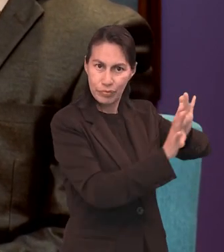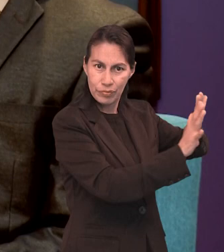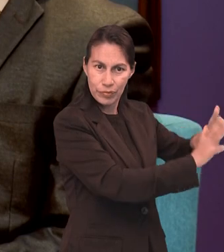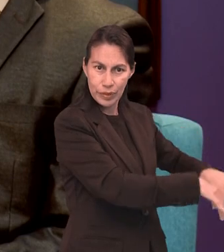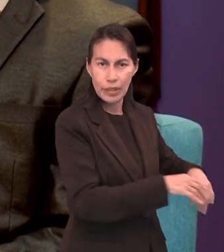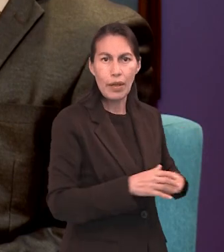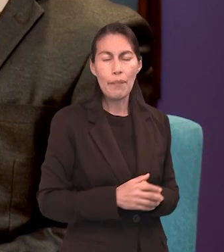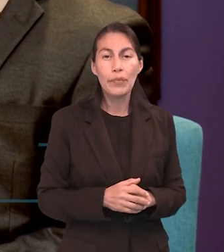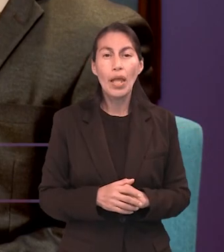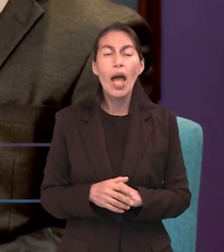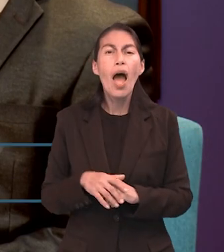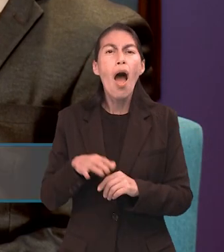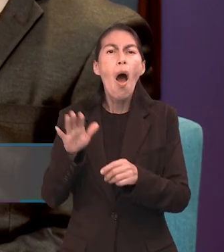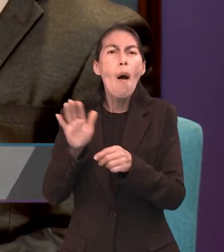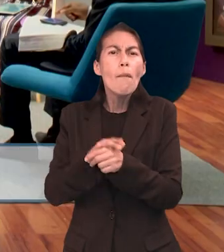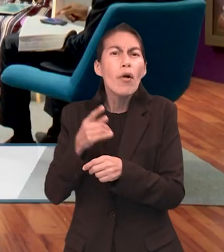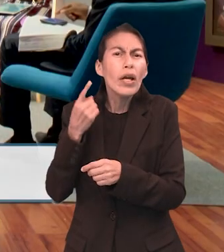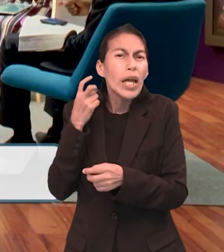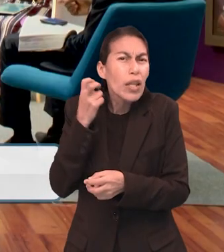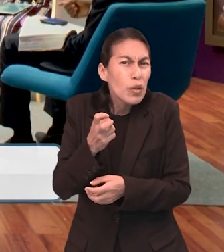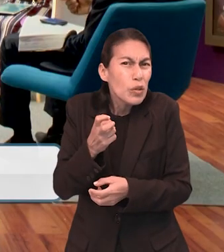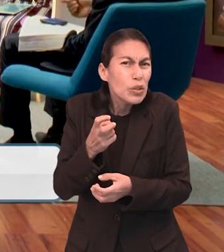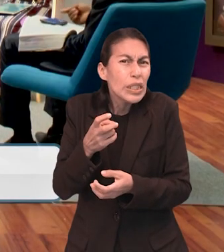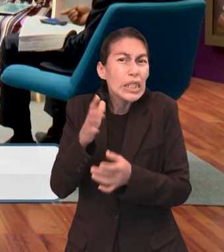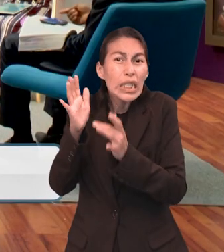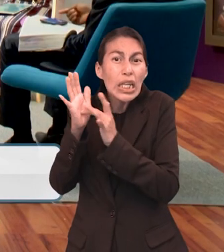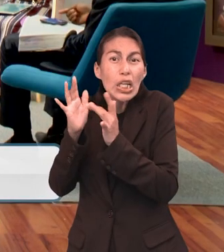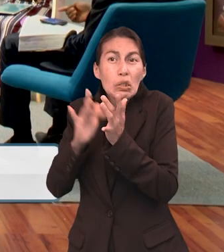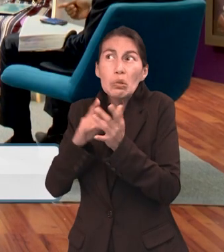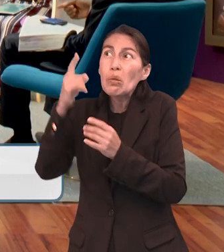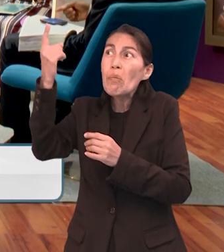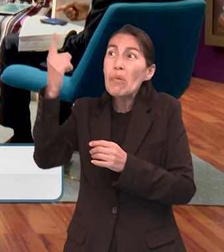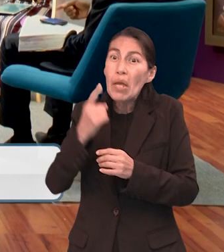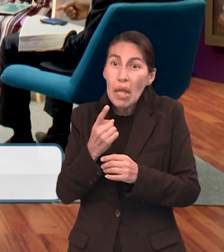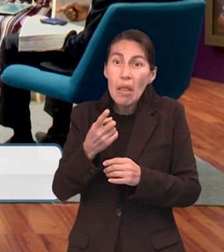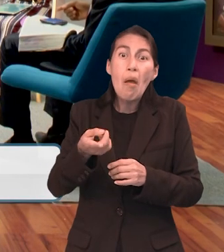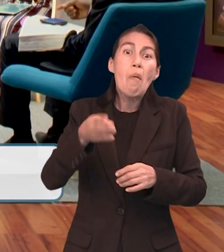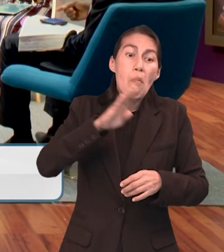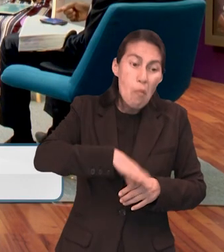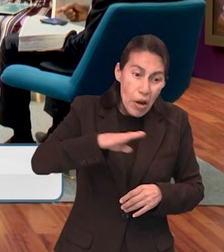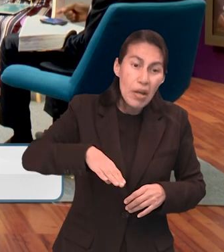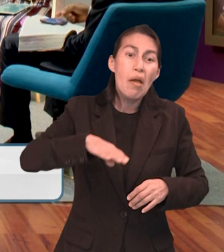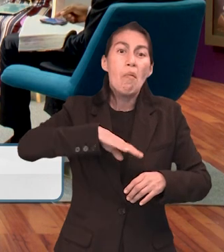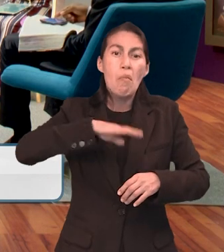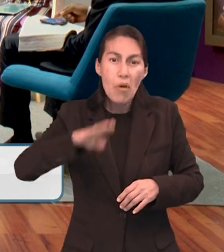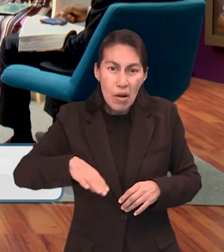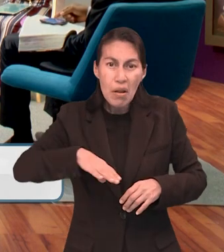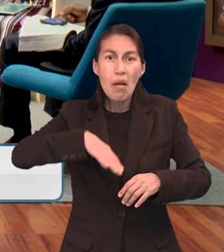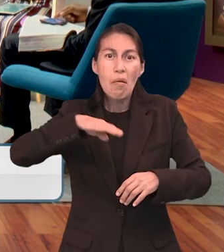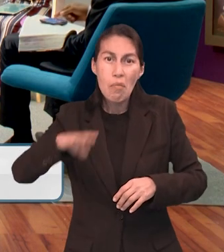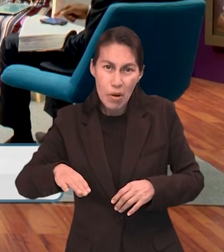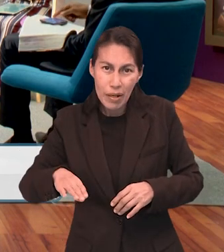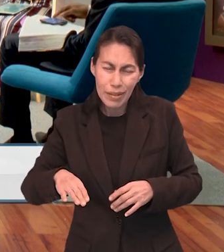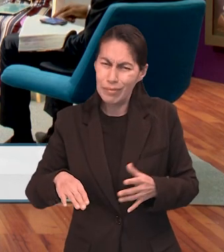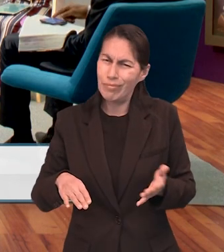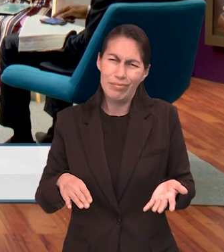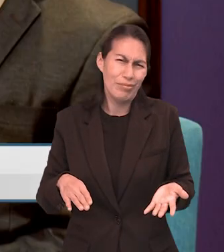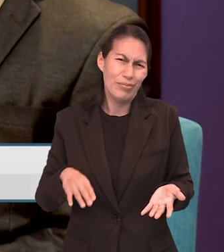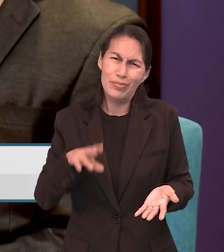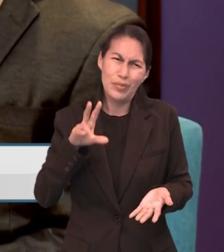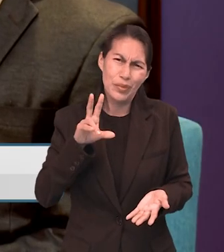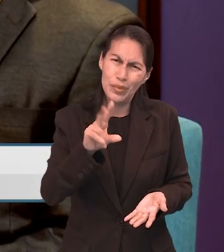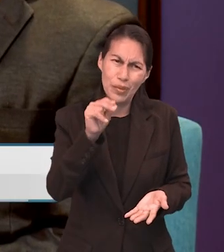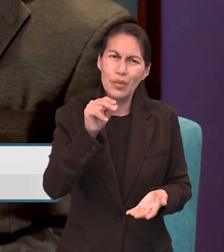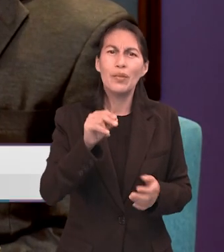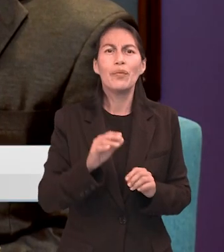otra manera, hubiera sido necesario padecer muchas veces desde el principio del mundo. Pero